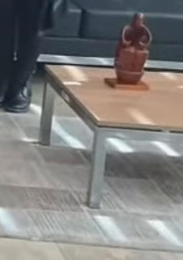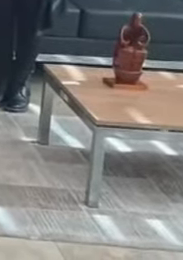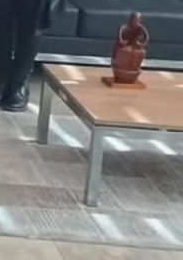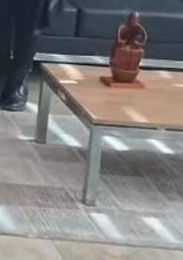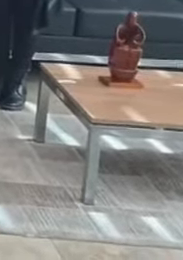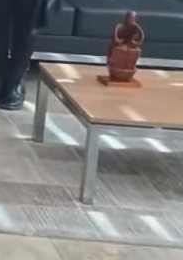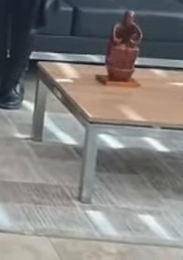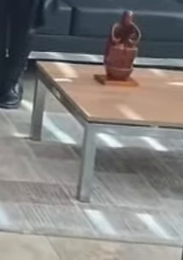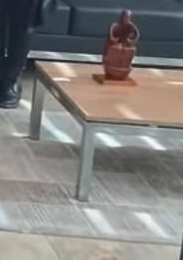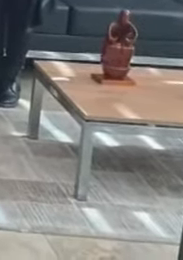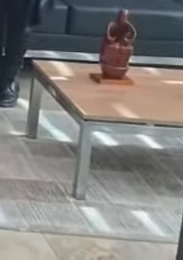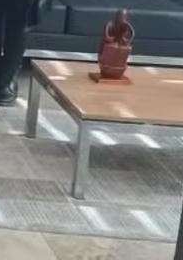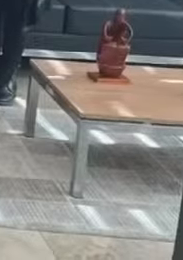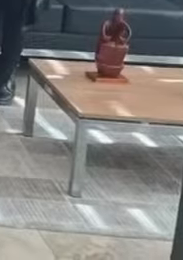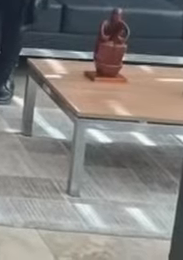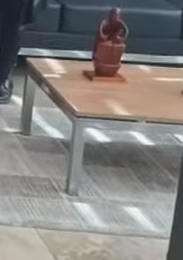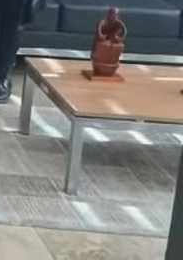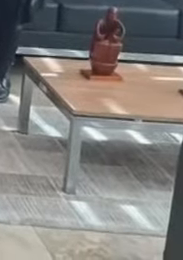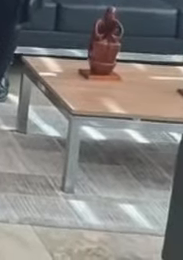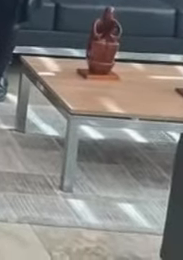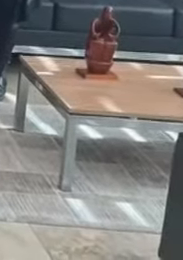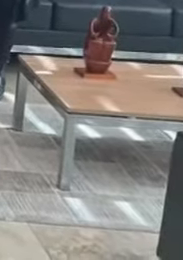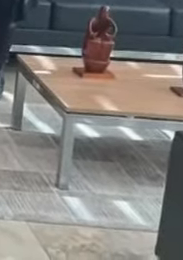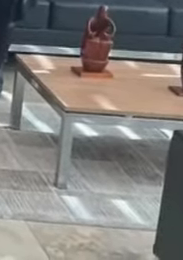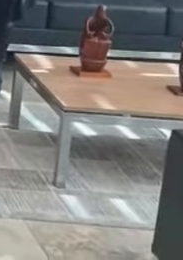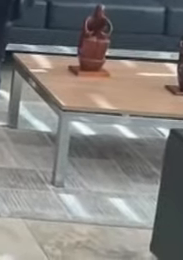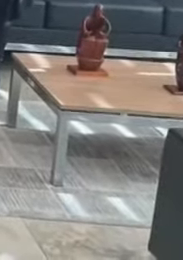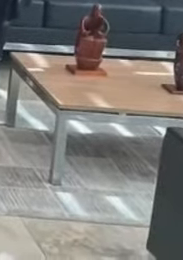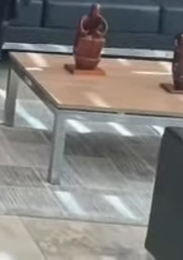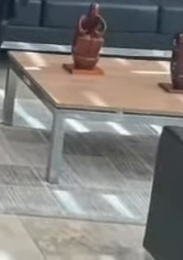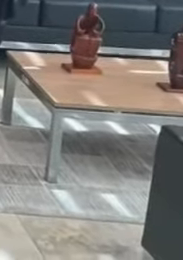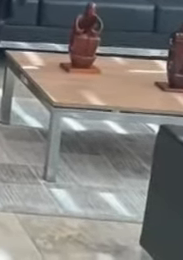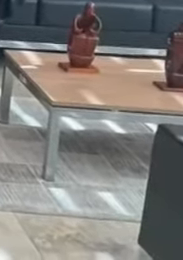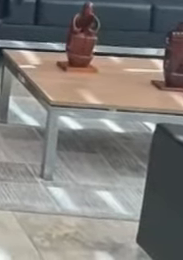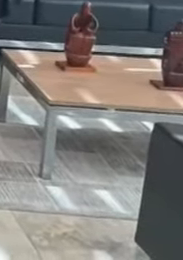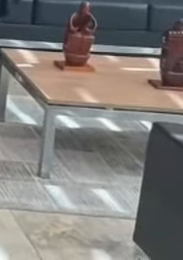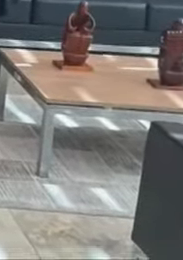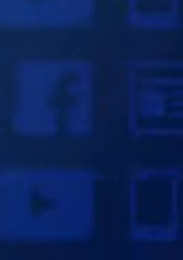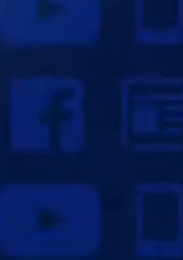los detalles de la situación diplomática bilateral tras el allanamiento al inmueble